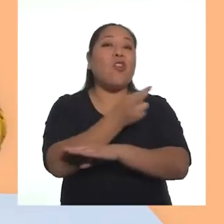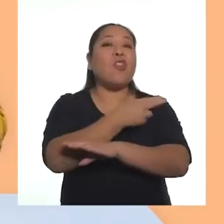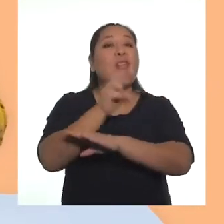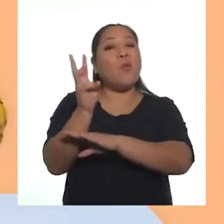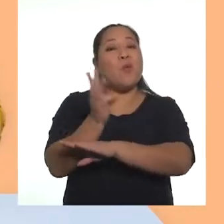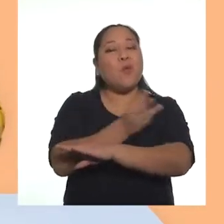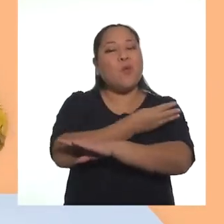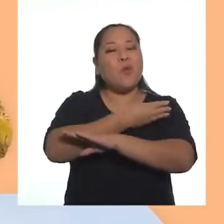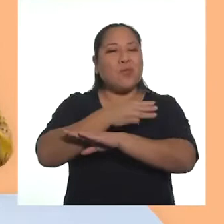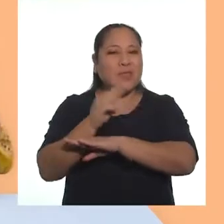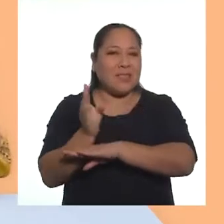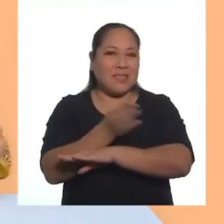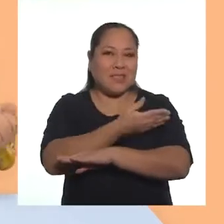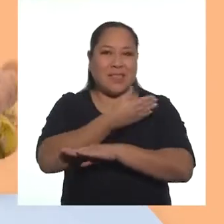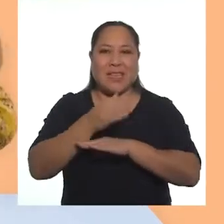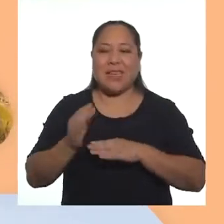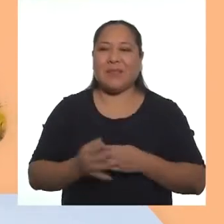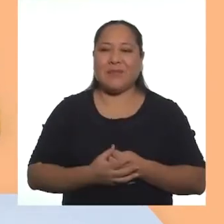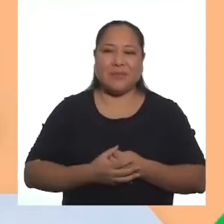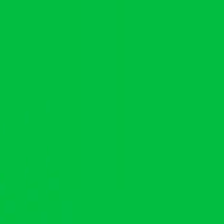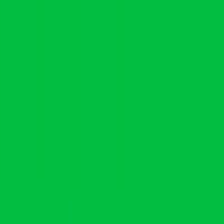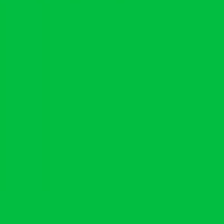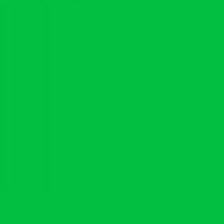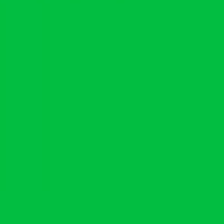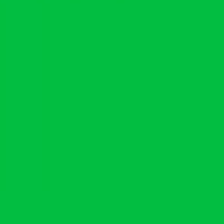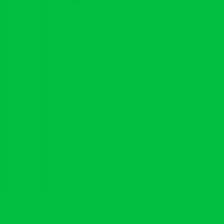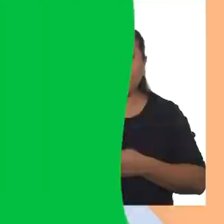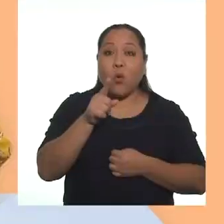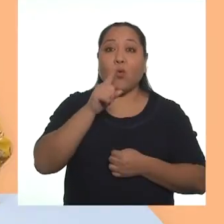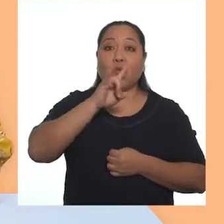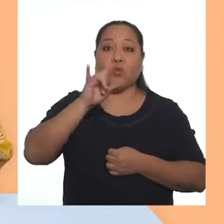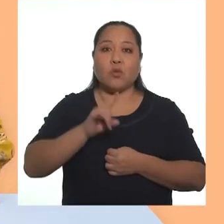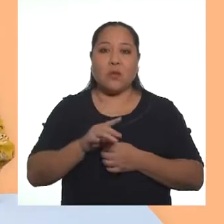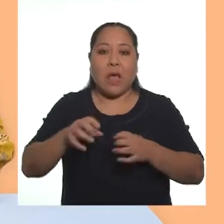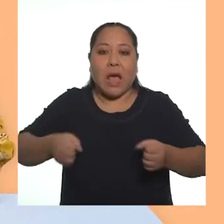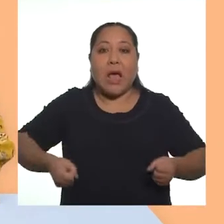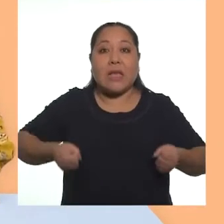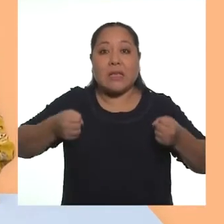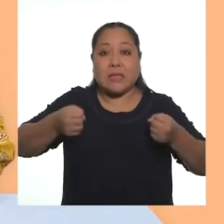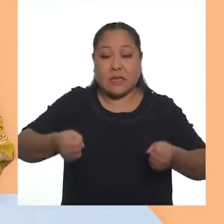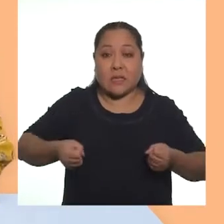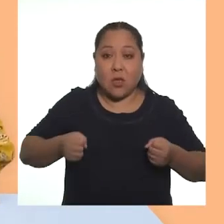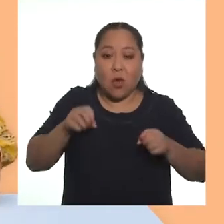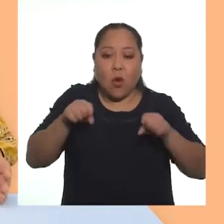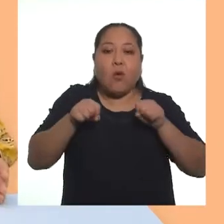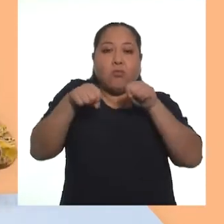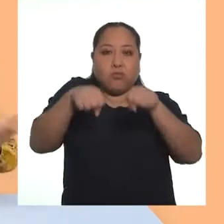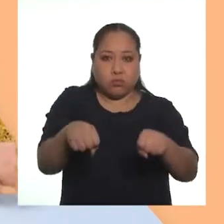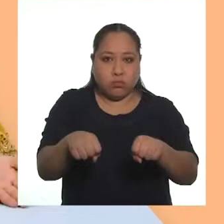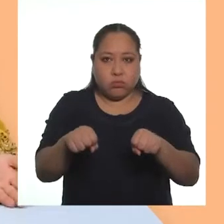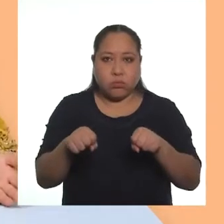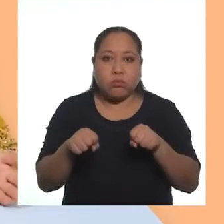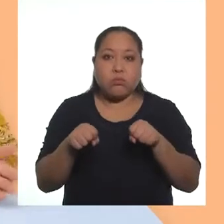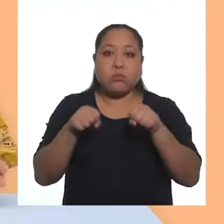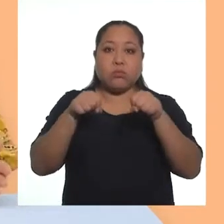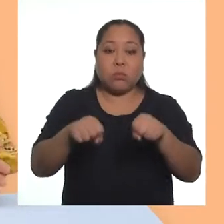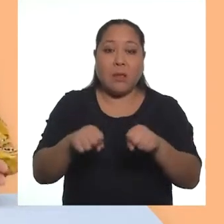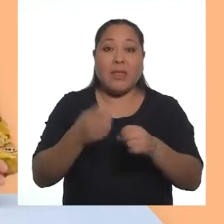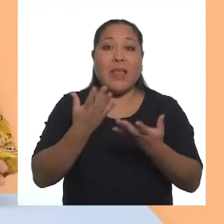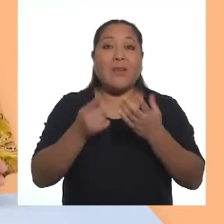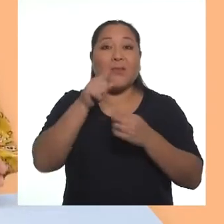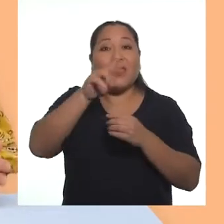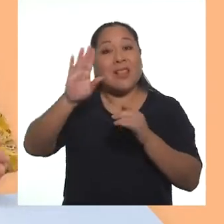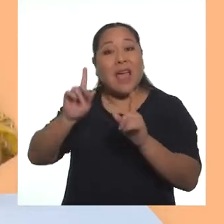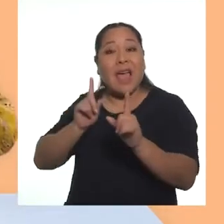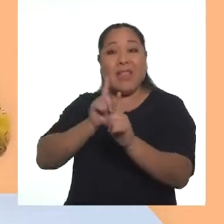hacerlos al ritmo de la música. Si utiliza andador o silla de ruedas pueden